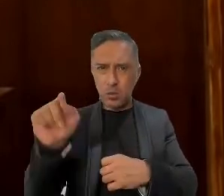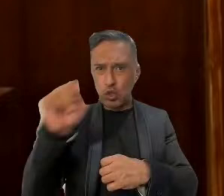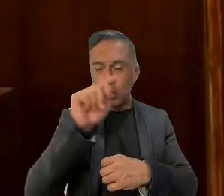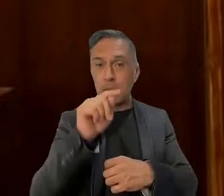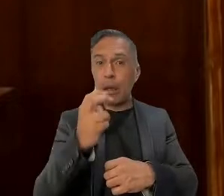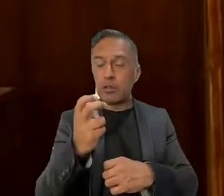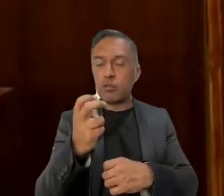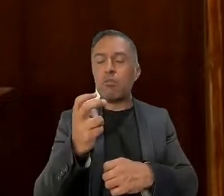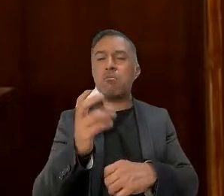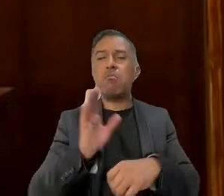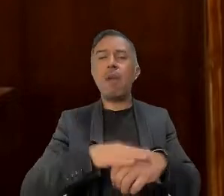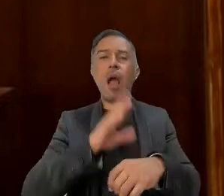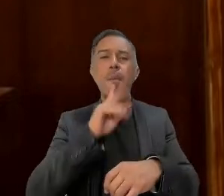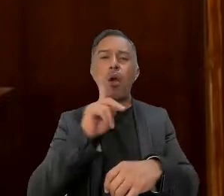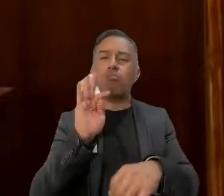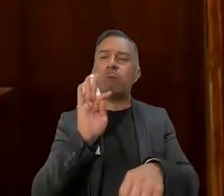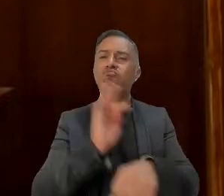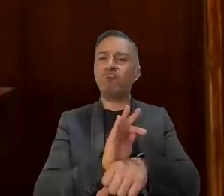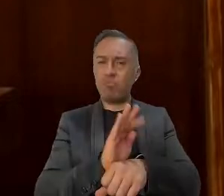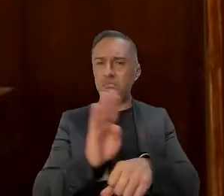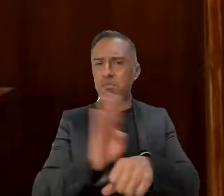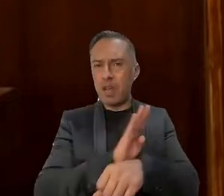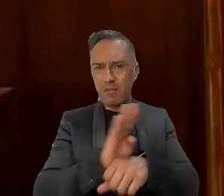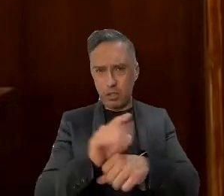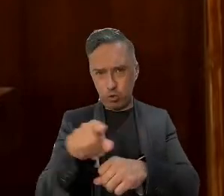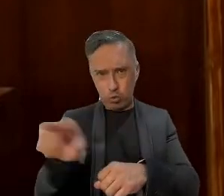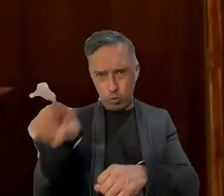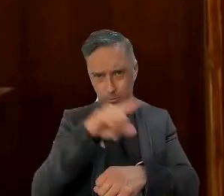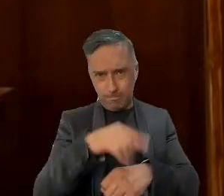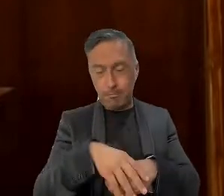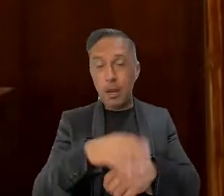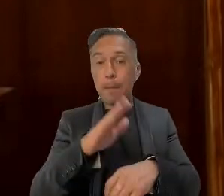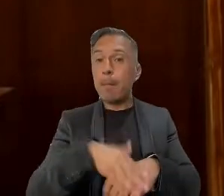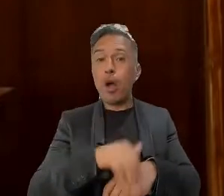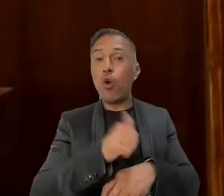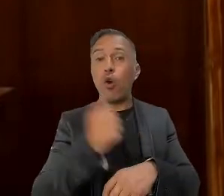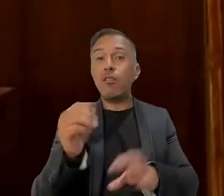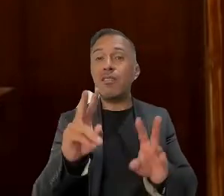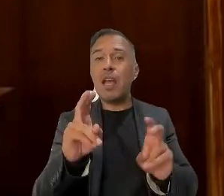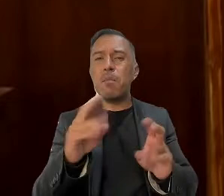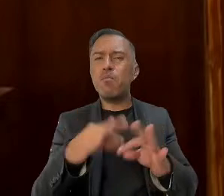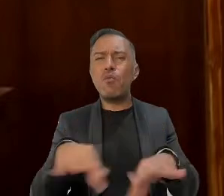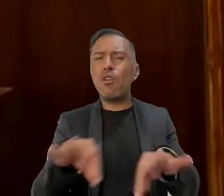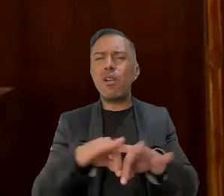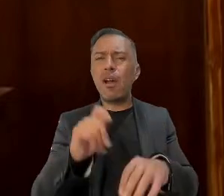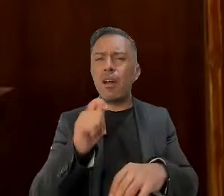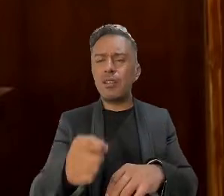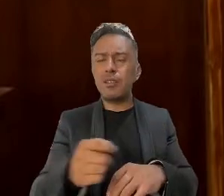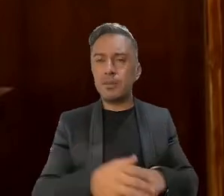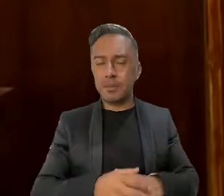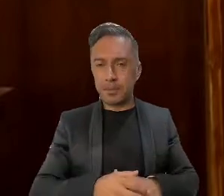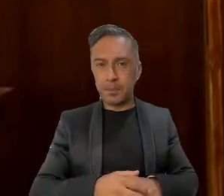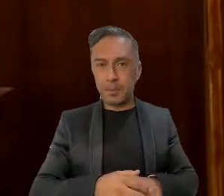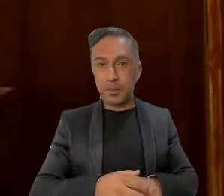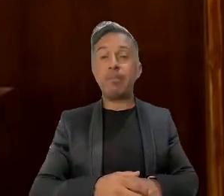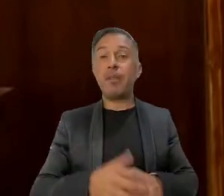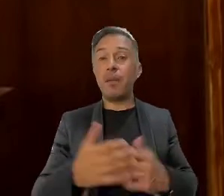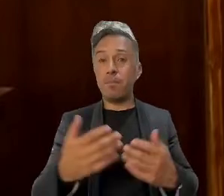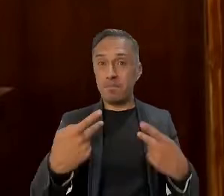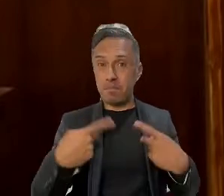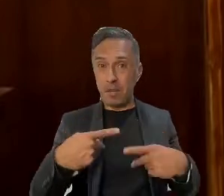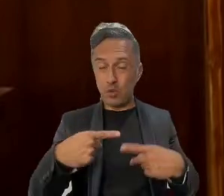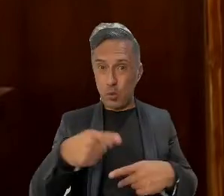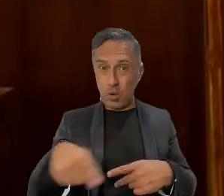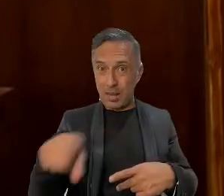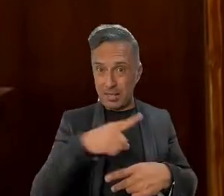beneficiadas. Otro tema relevante es que desafortunadamente la gente no paga